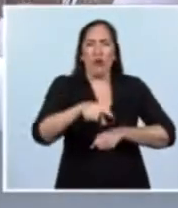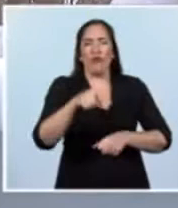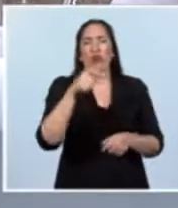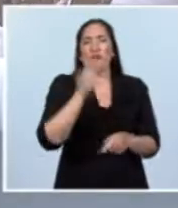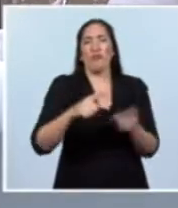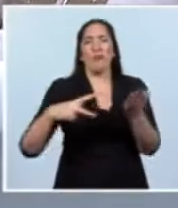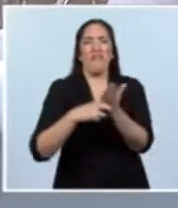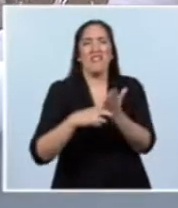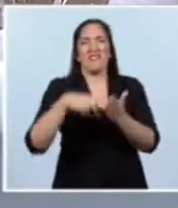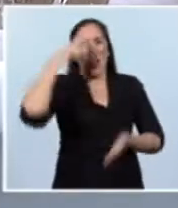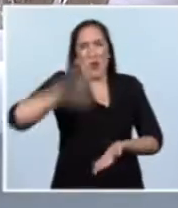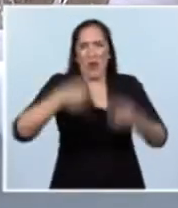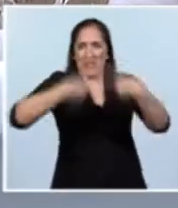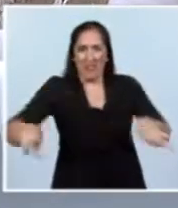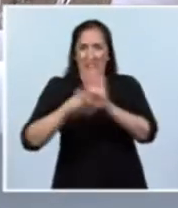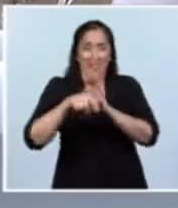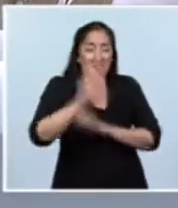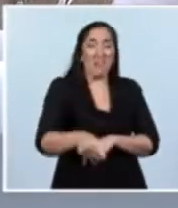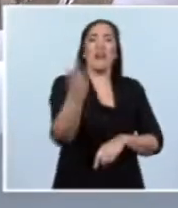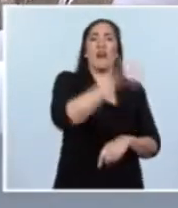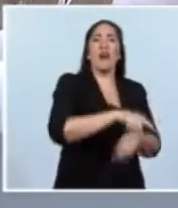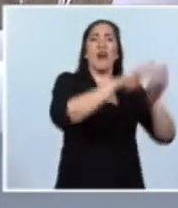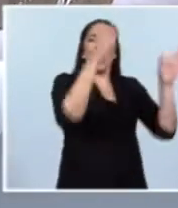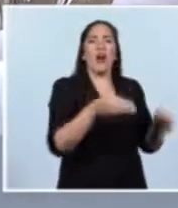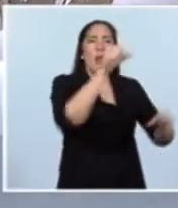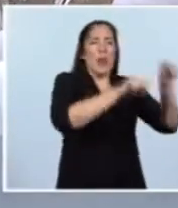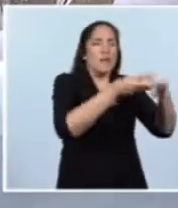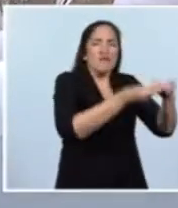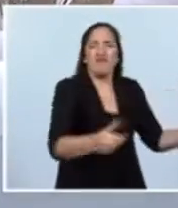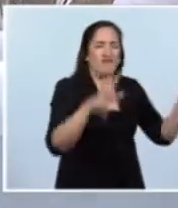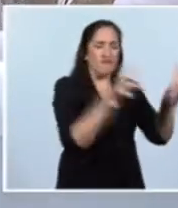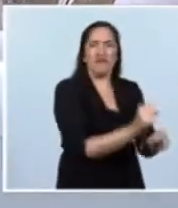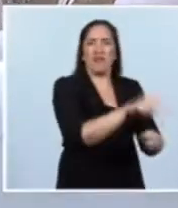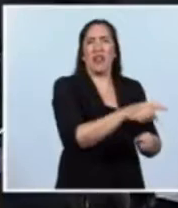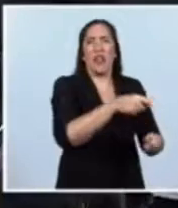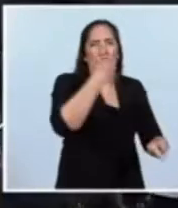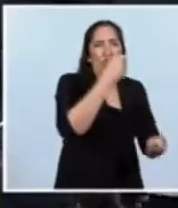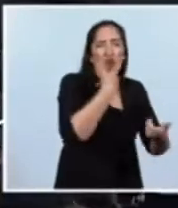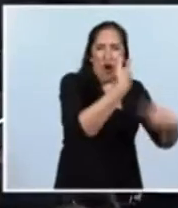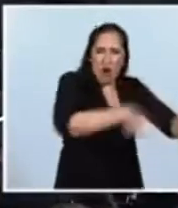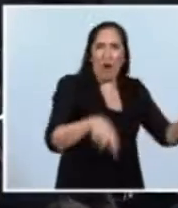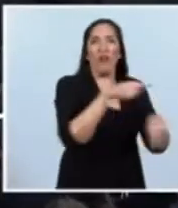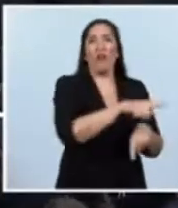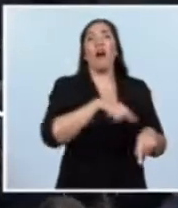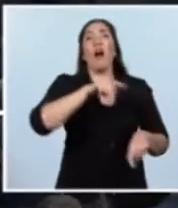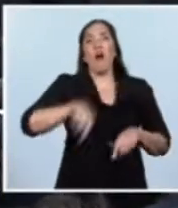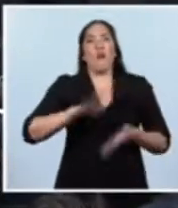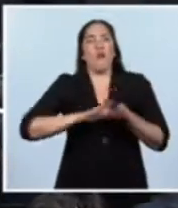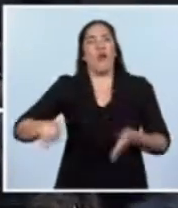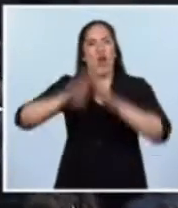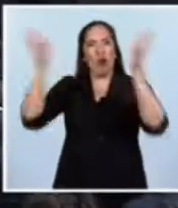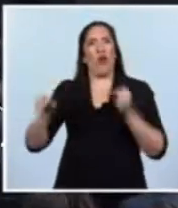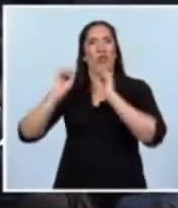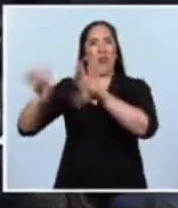drogas, aquí a mis espaldas con el primer banco de toda la Argentina y el más grande de América de